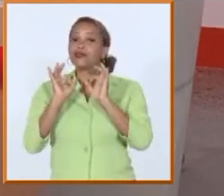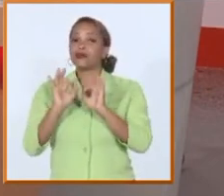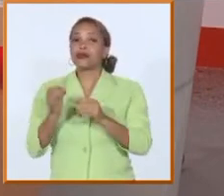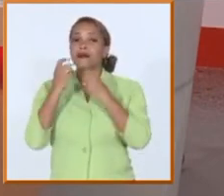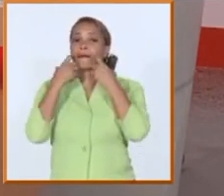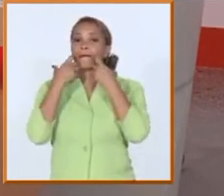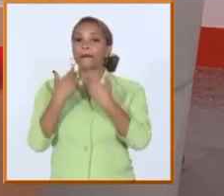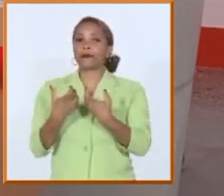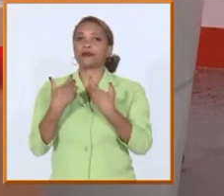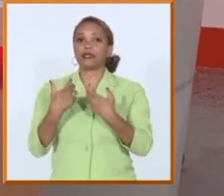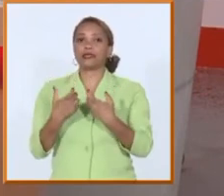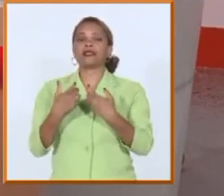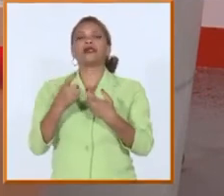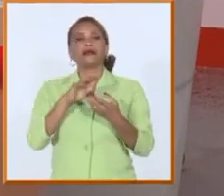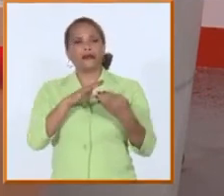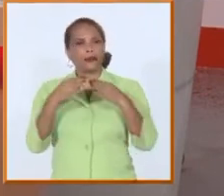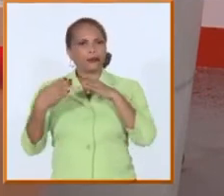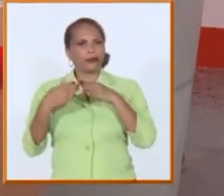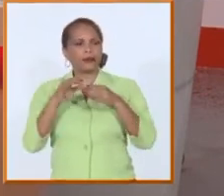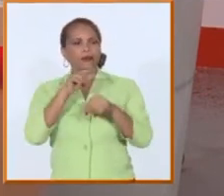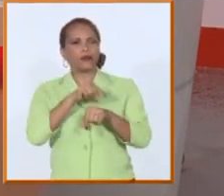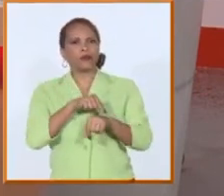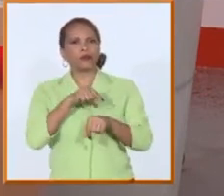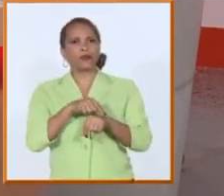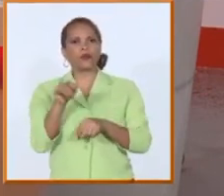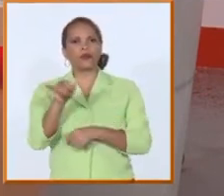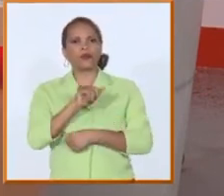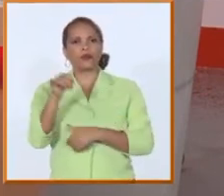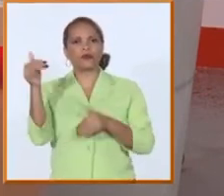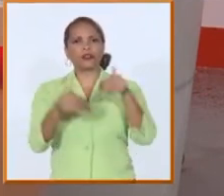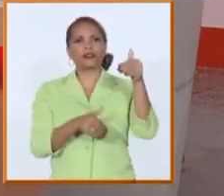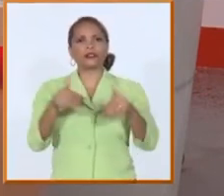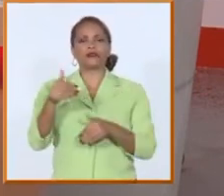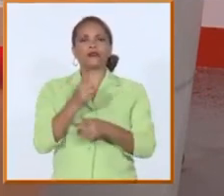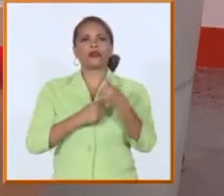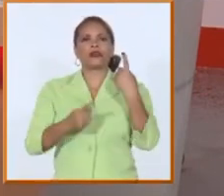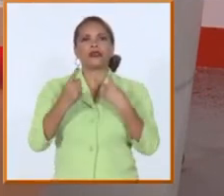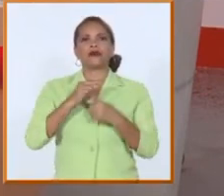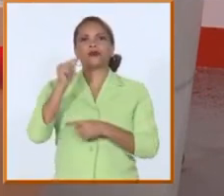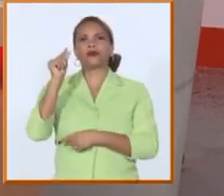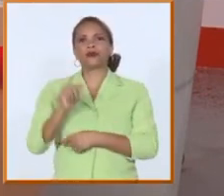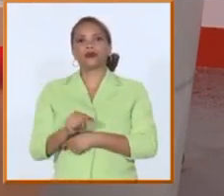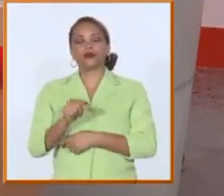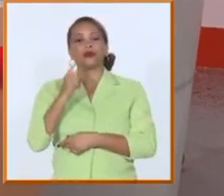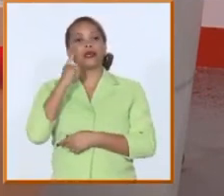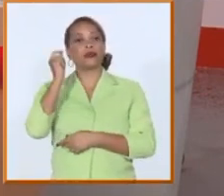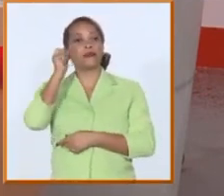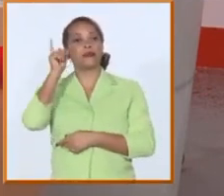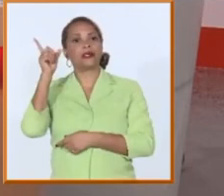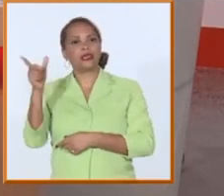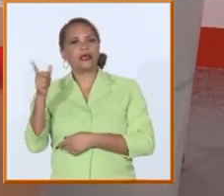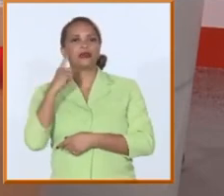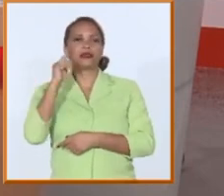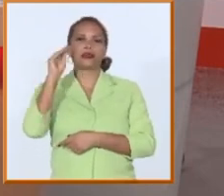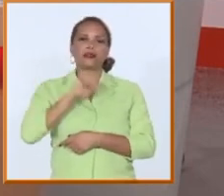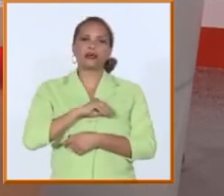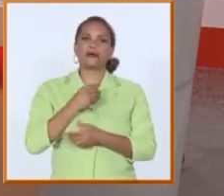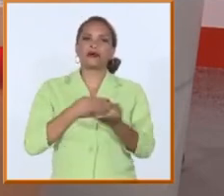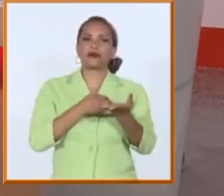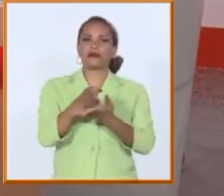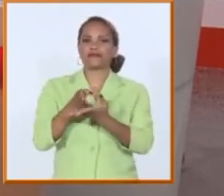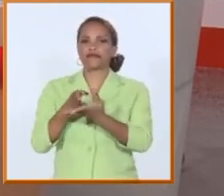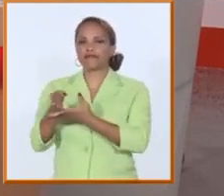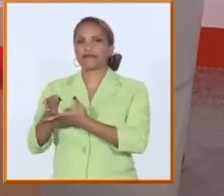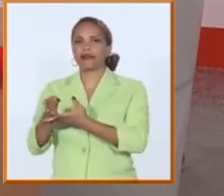decisivo se está discutiendo en estos minutos también con la participación de aquellos que son los más expertos que han conducido nuestras carreras y nuestros estudios